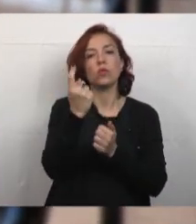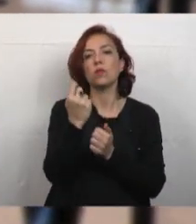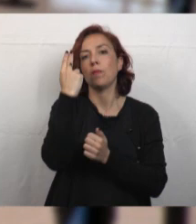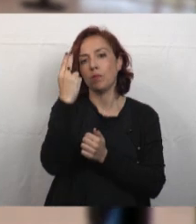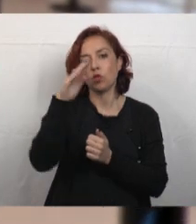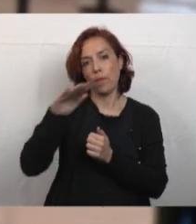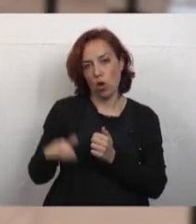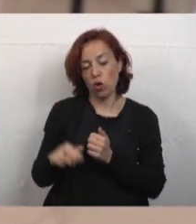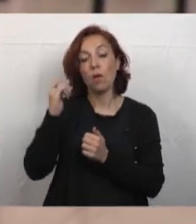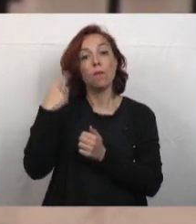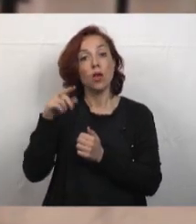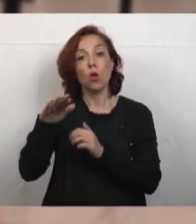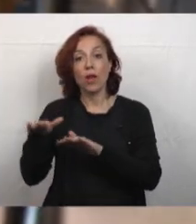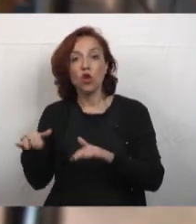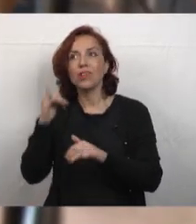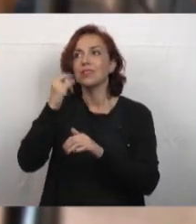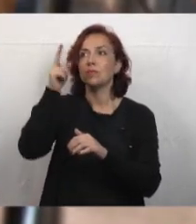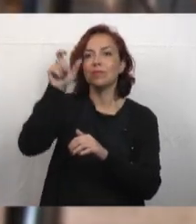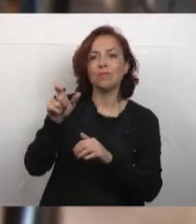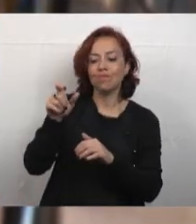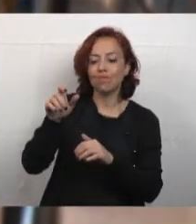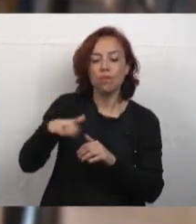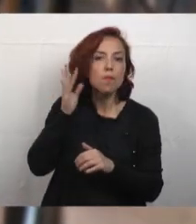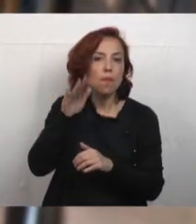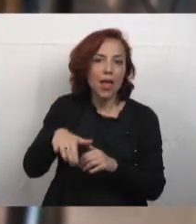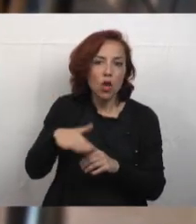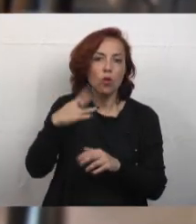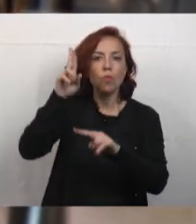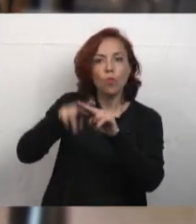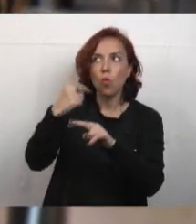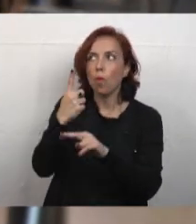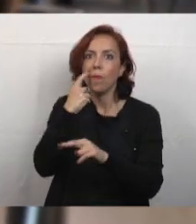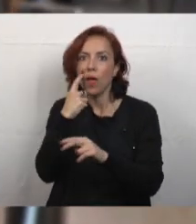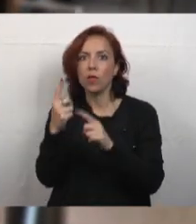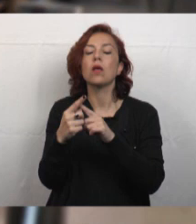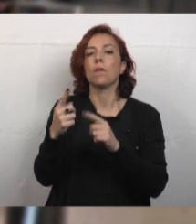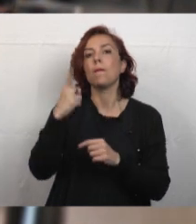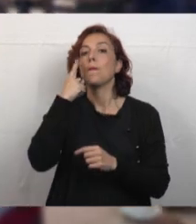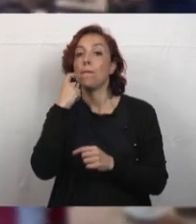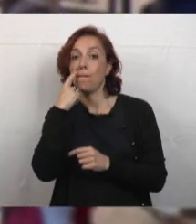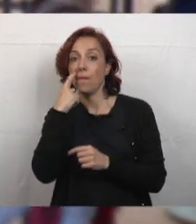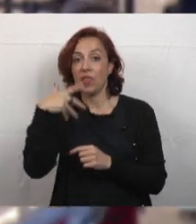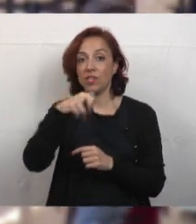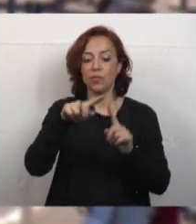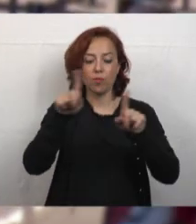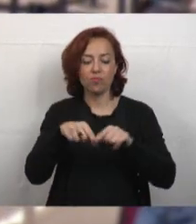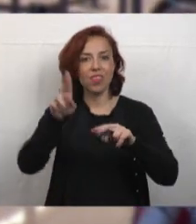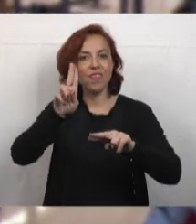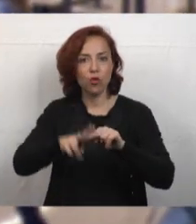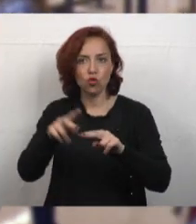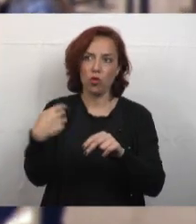permiso de menor. Y en el caso de menores, con alguno de ambos padres fallecidos, se presenta el padre con la partida de defunción del